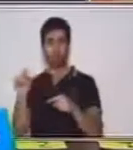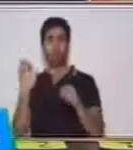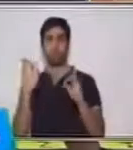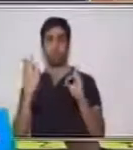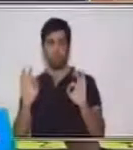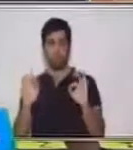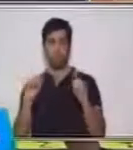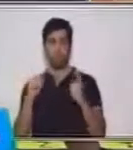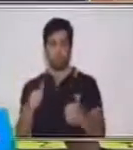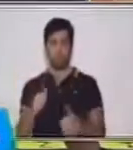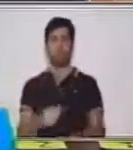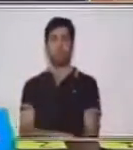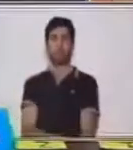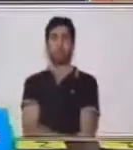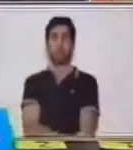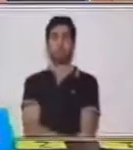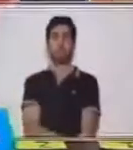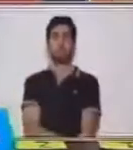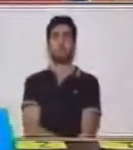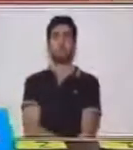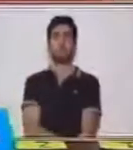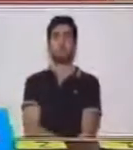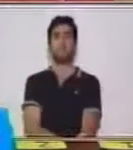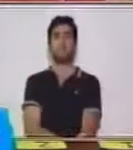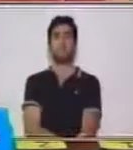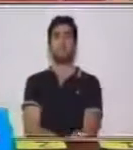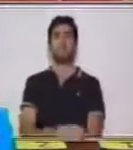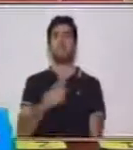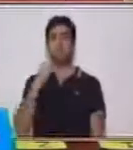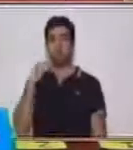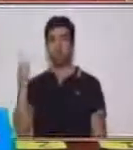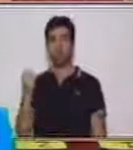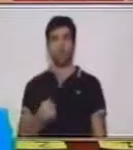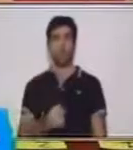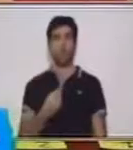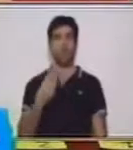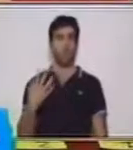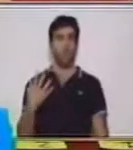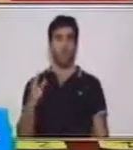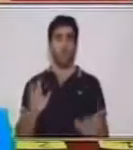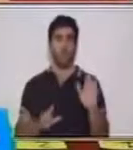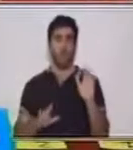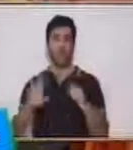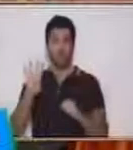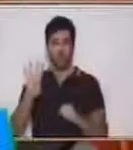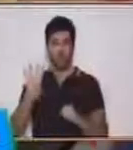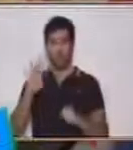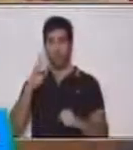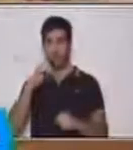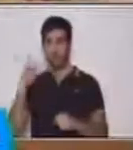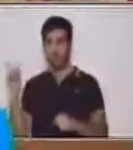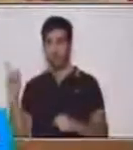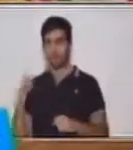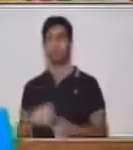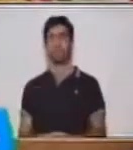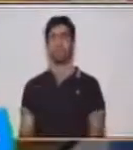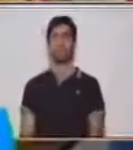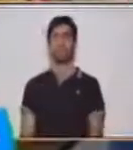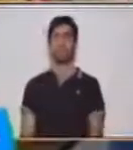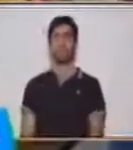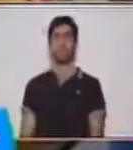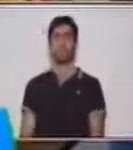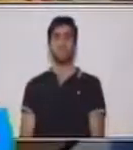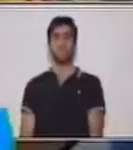Vamos ahora con el número catorce, dos barras, cinco, diez y ¿cuántos puntos?